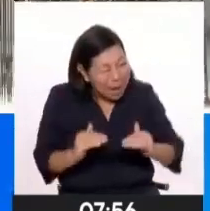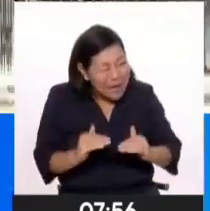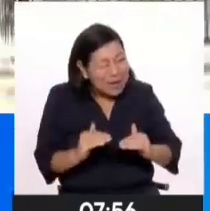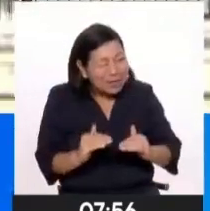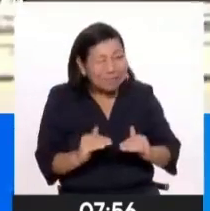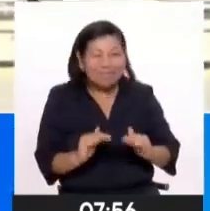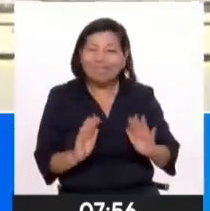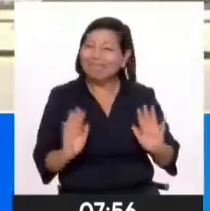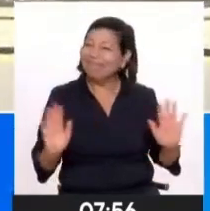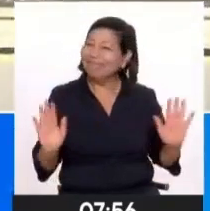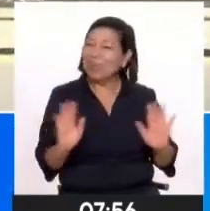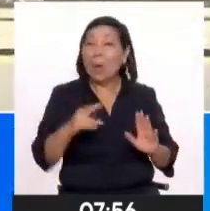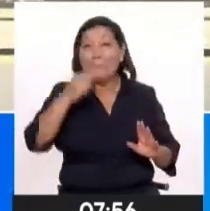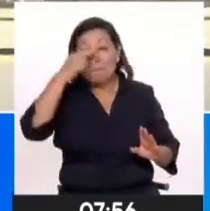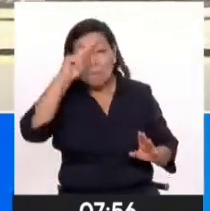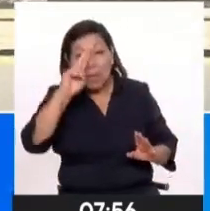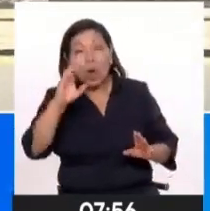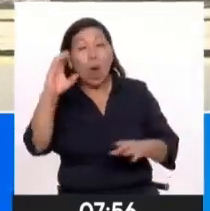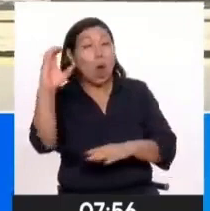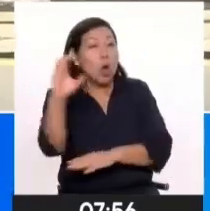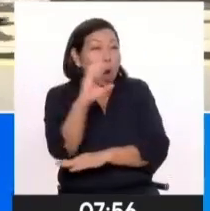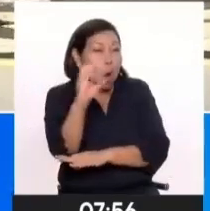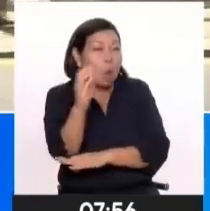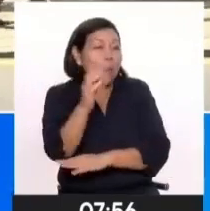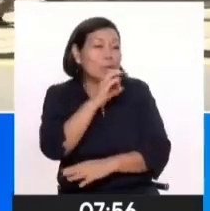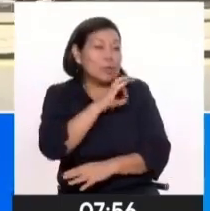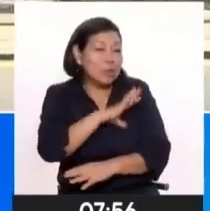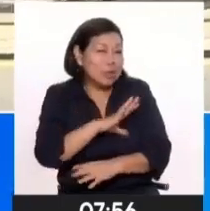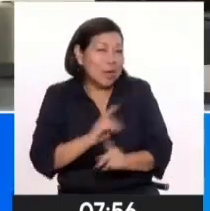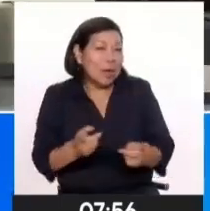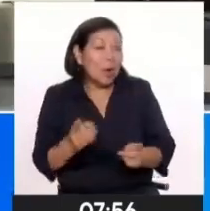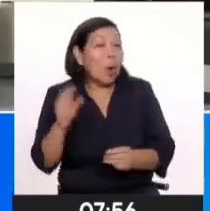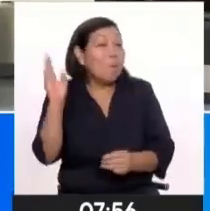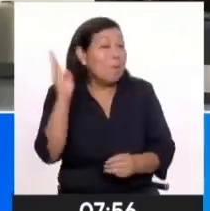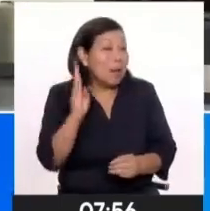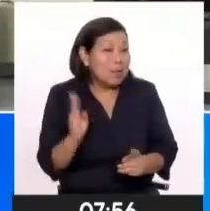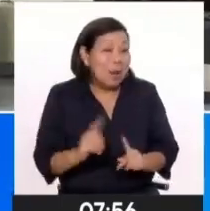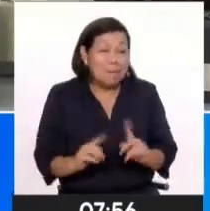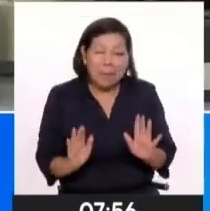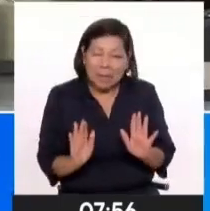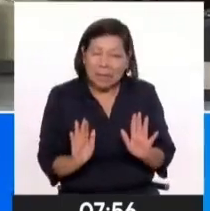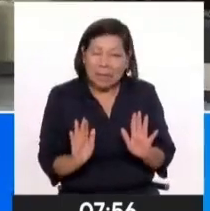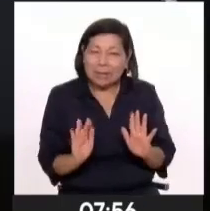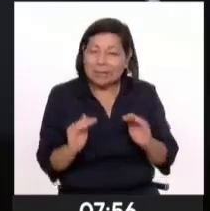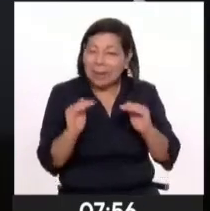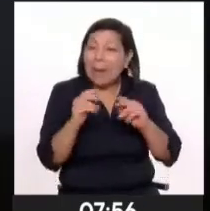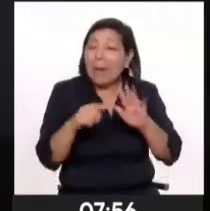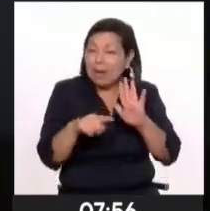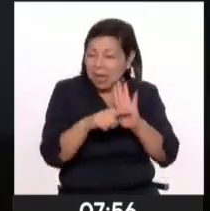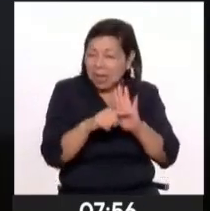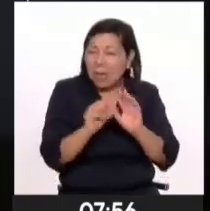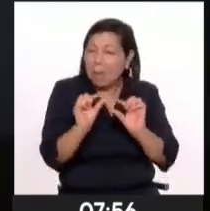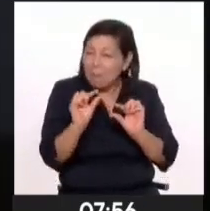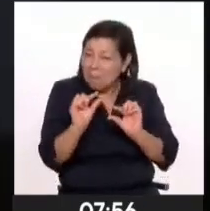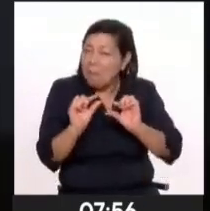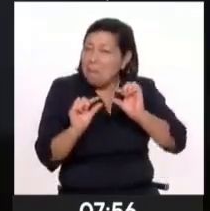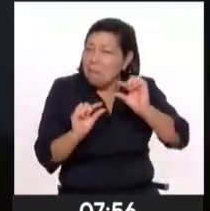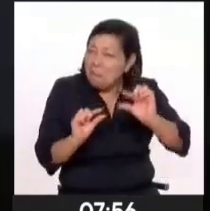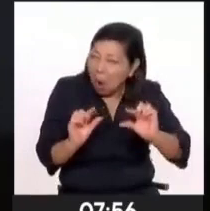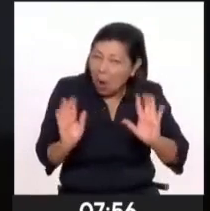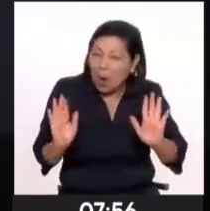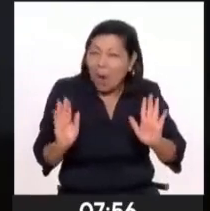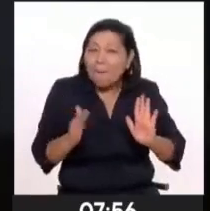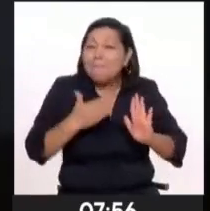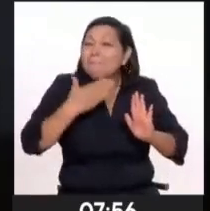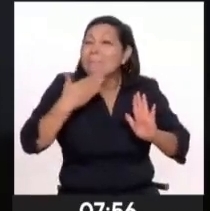Desde el 2022, en el rubro de inversiones, registramos un aumento importante de peruanos invirtiendo por primera vez fuera del